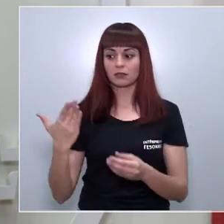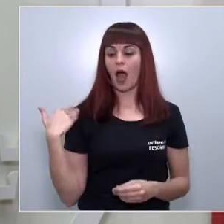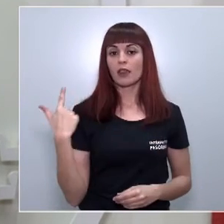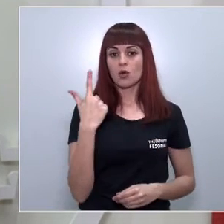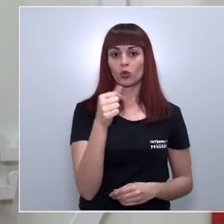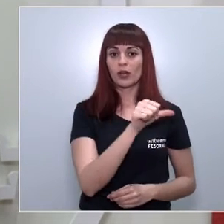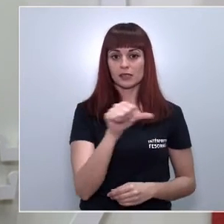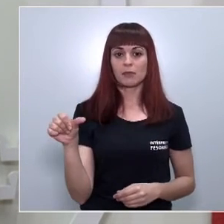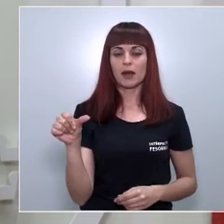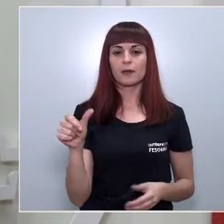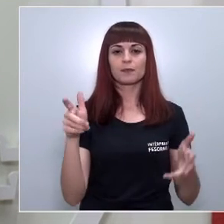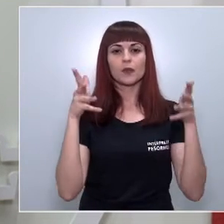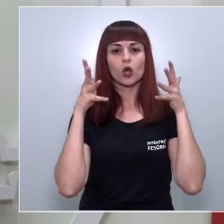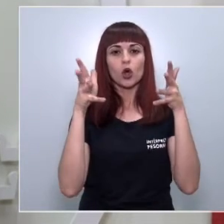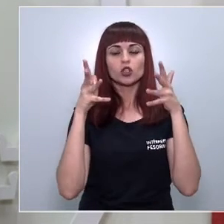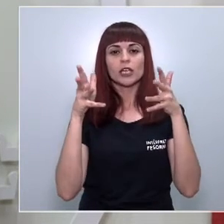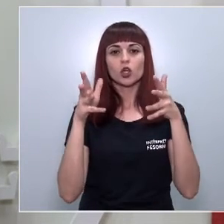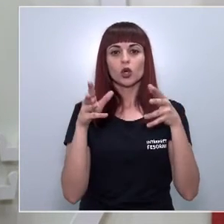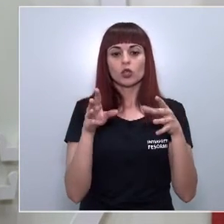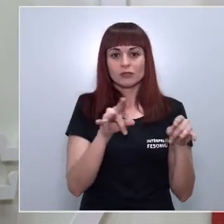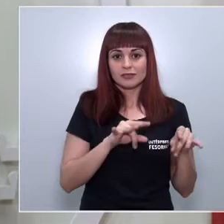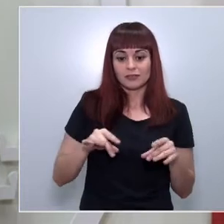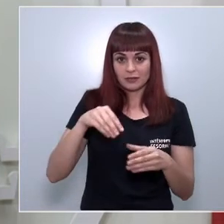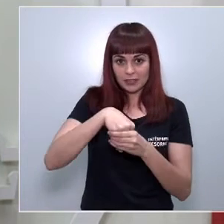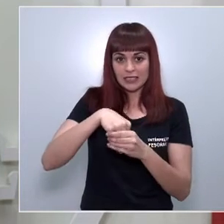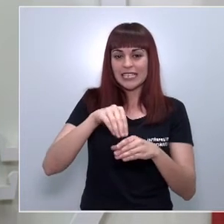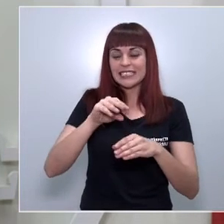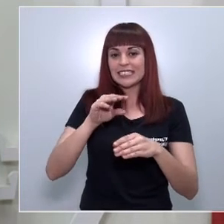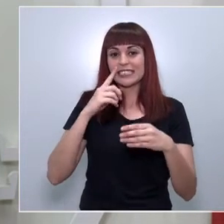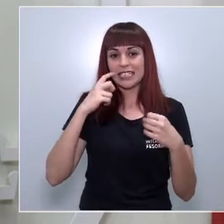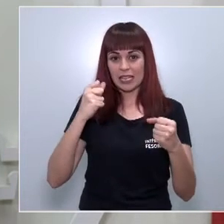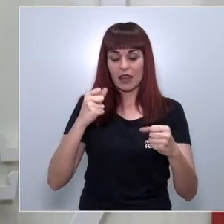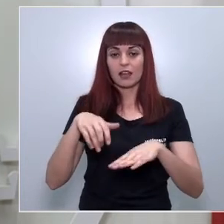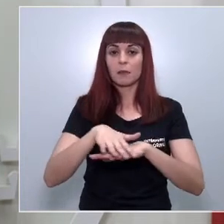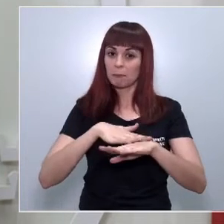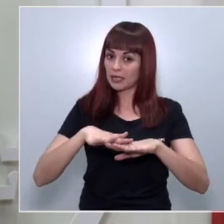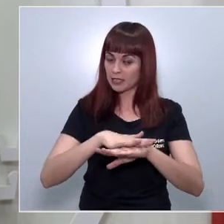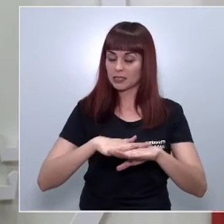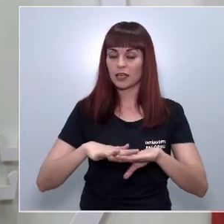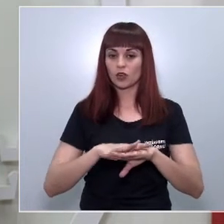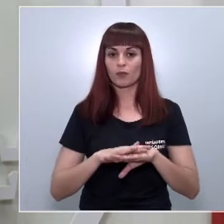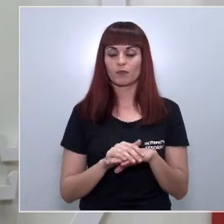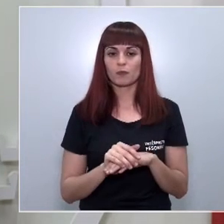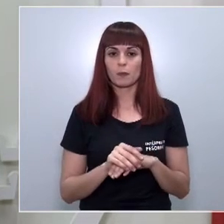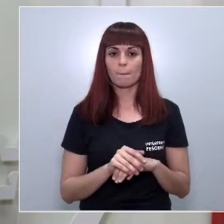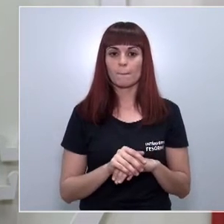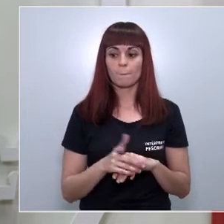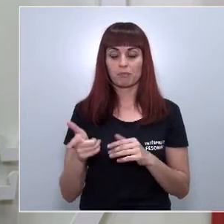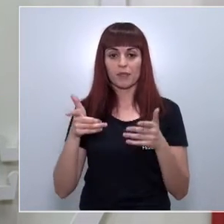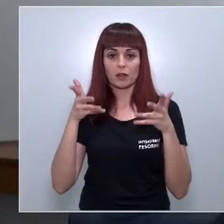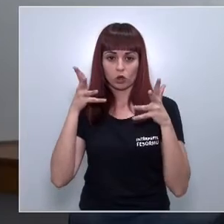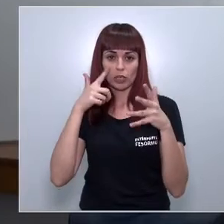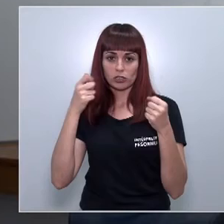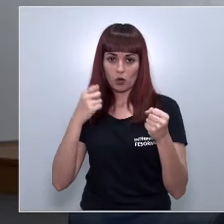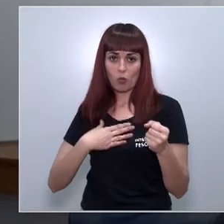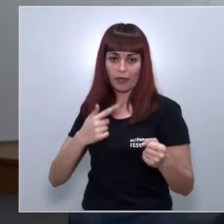una semana, en el Consejo Interterritorial de Sanidad, desde el Ministerio, y así lo puede corroborar el Consejero